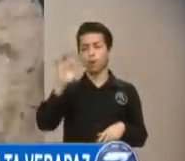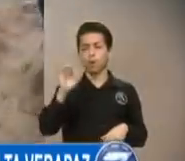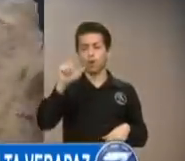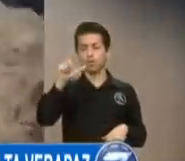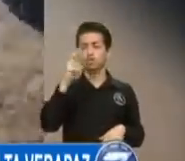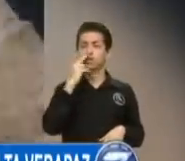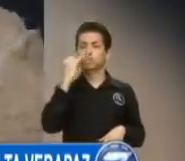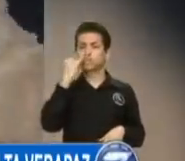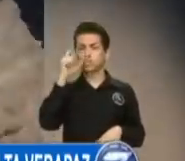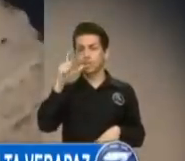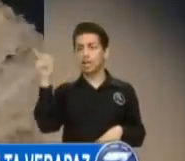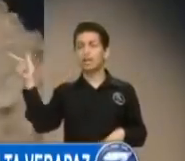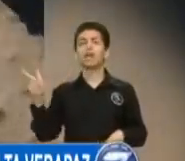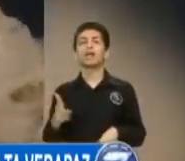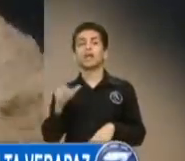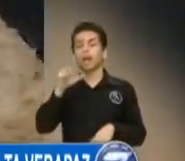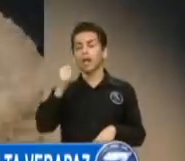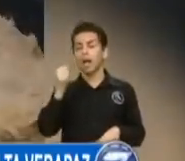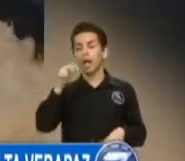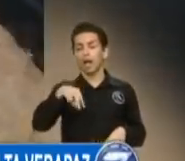registra en Tamaú, Alta Verapaz.